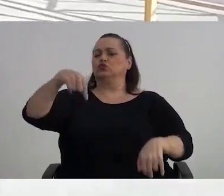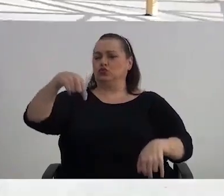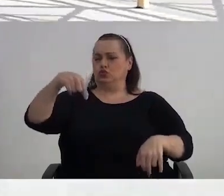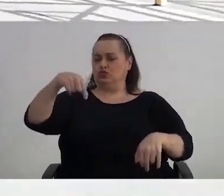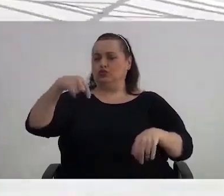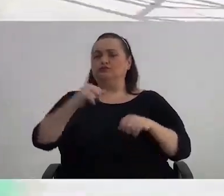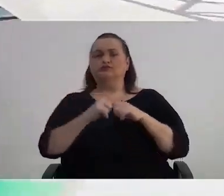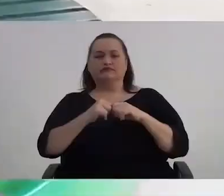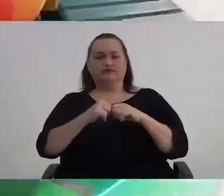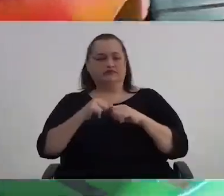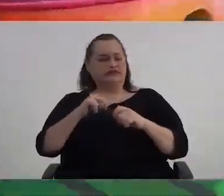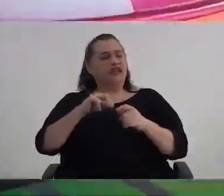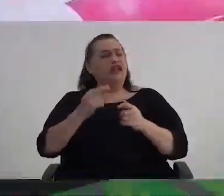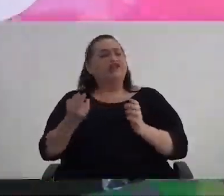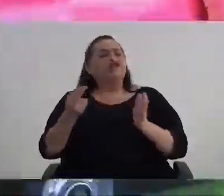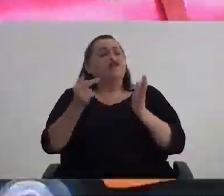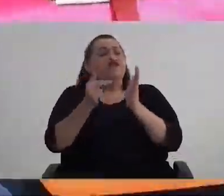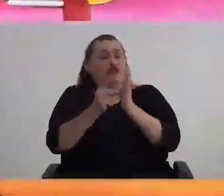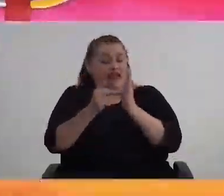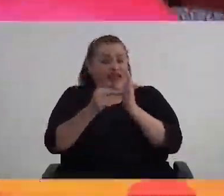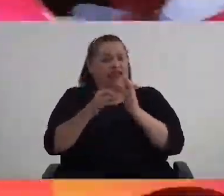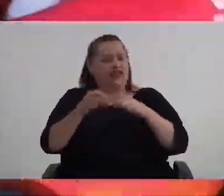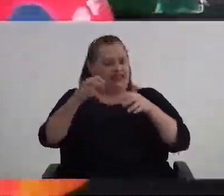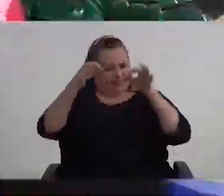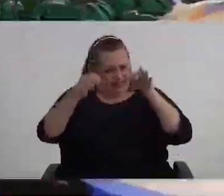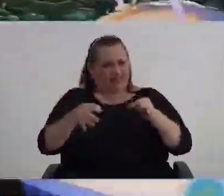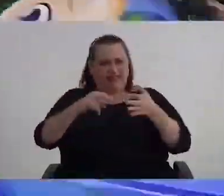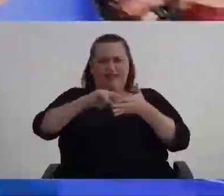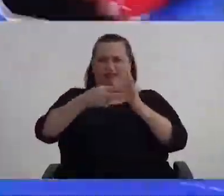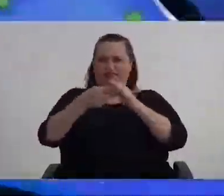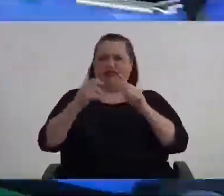Redefinen su adolescencia.